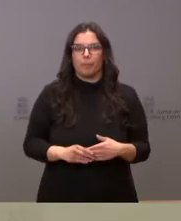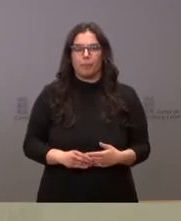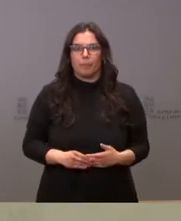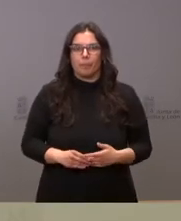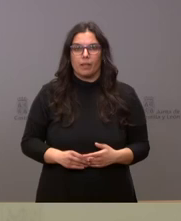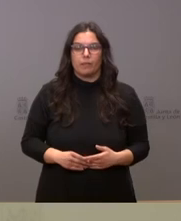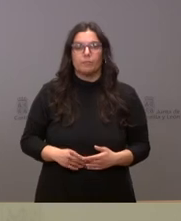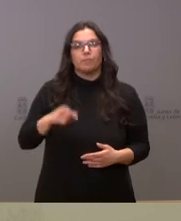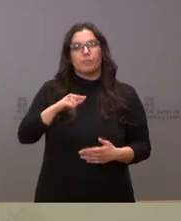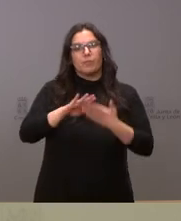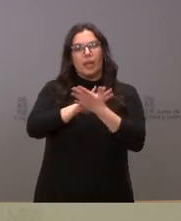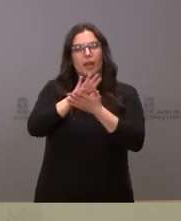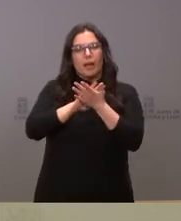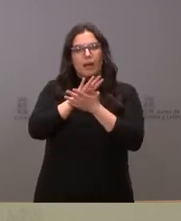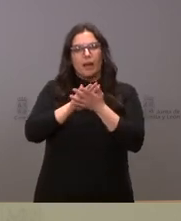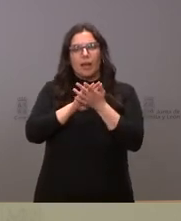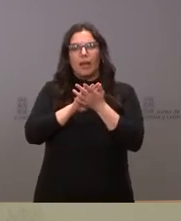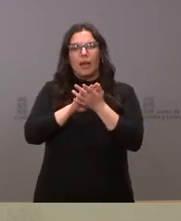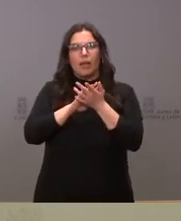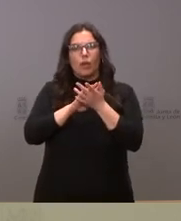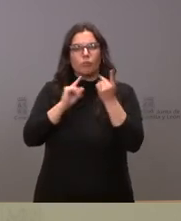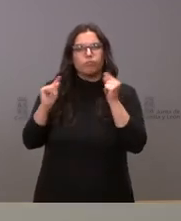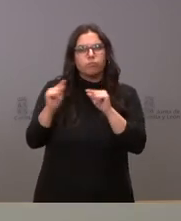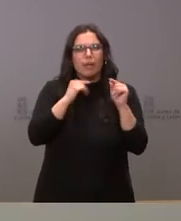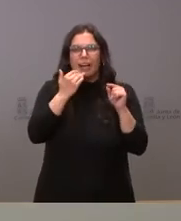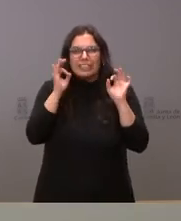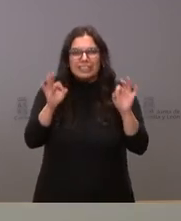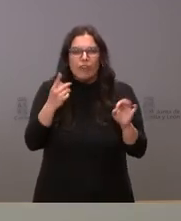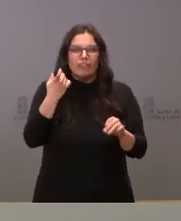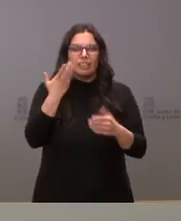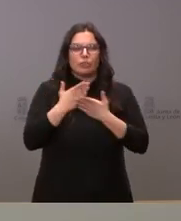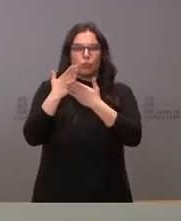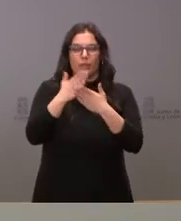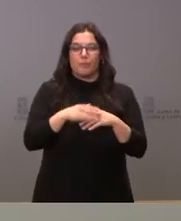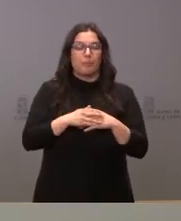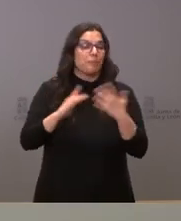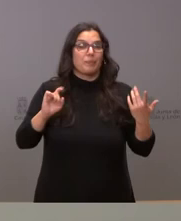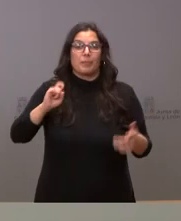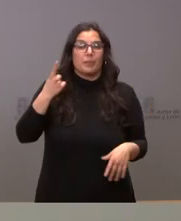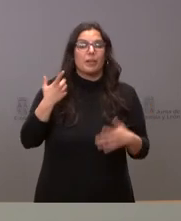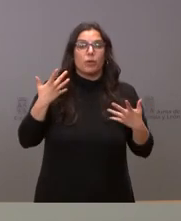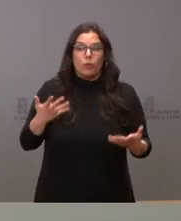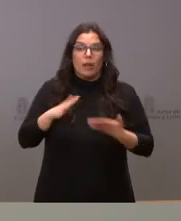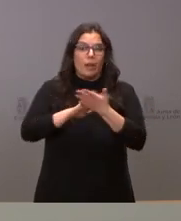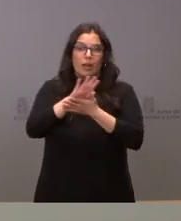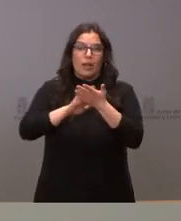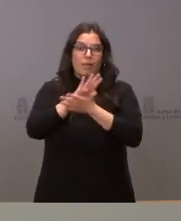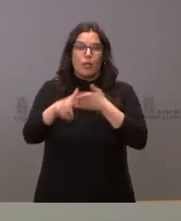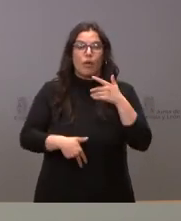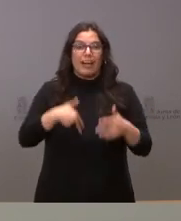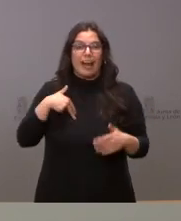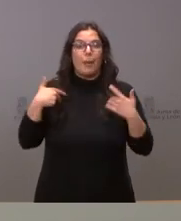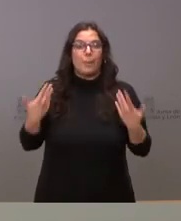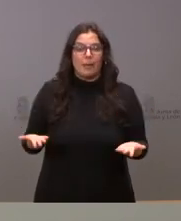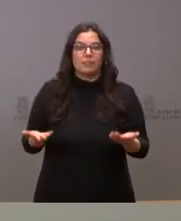discutido de alguna en concreto o habría que valorarlo? Básicamente las que inicialmente más se han comentado en un cálter general han sido el tema